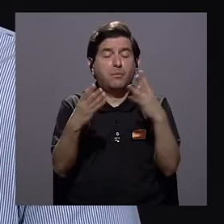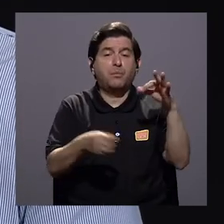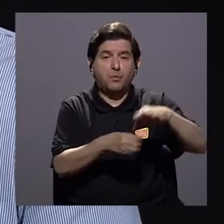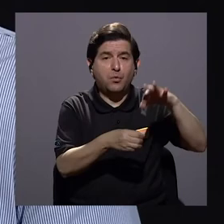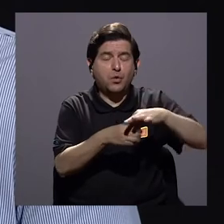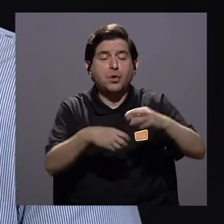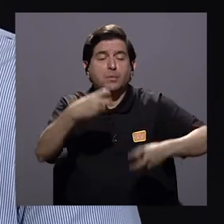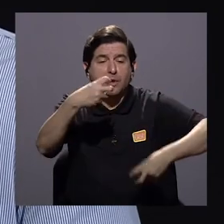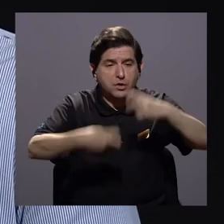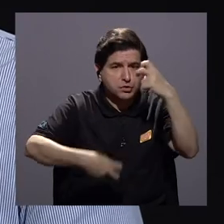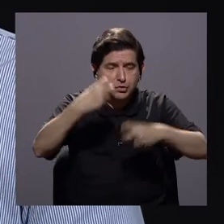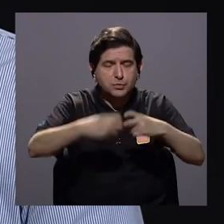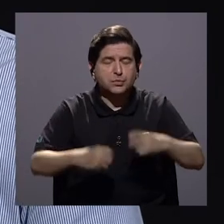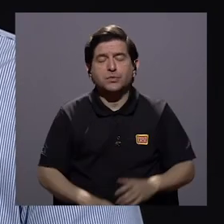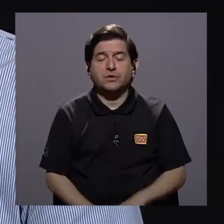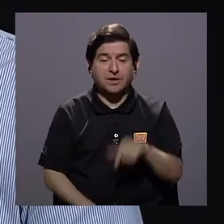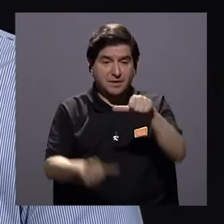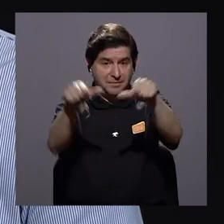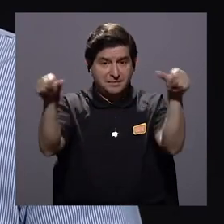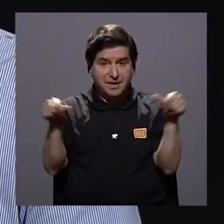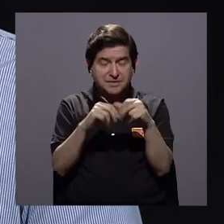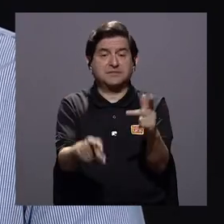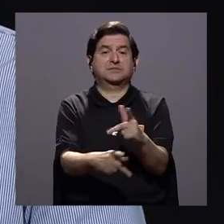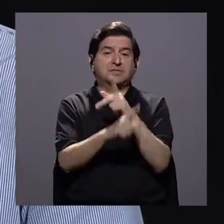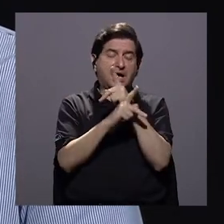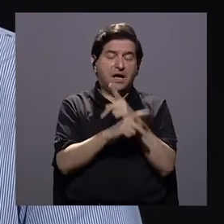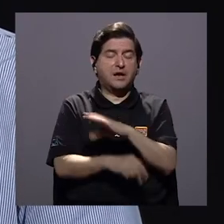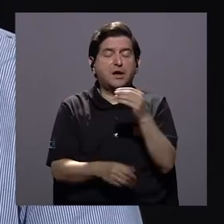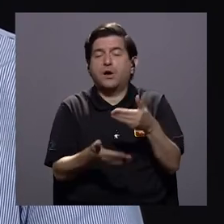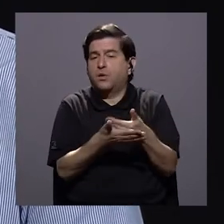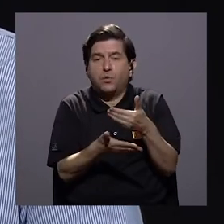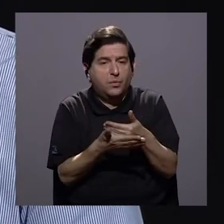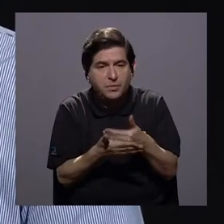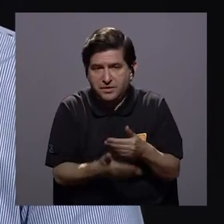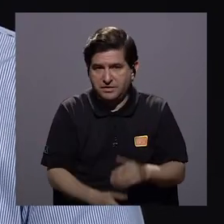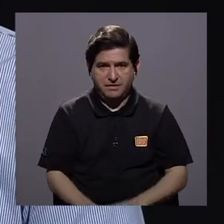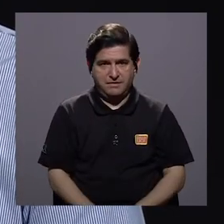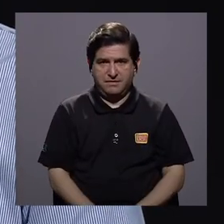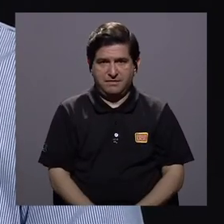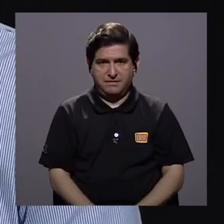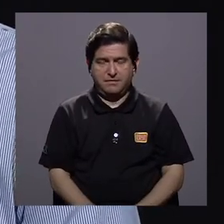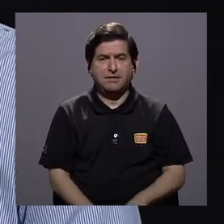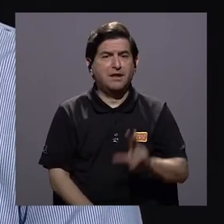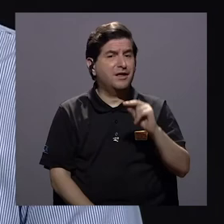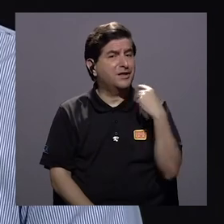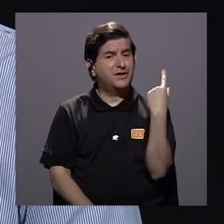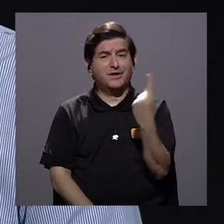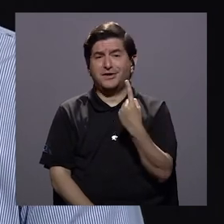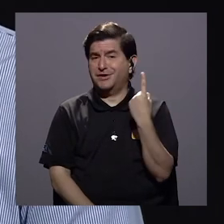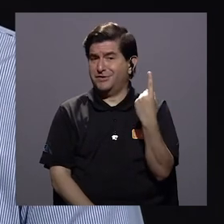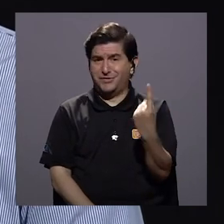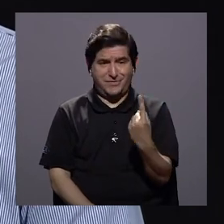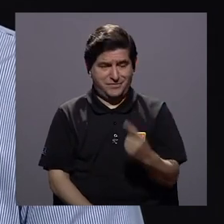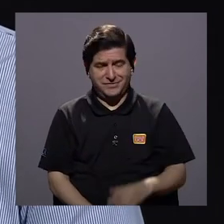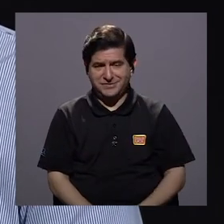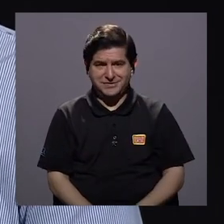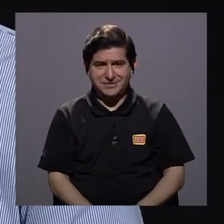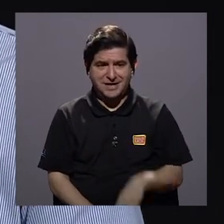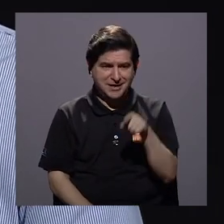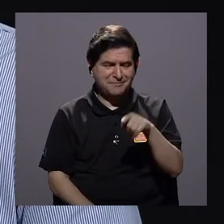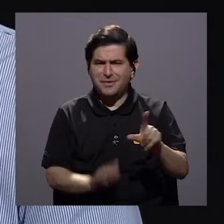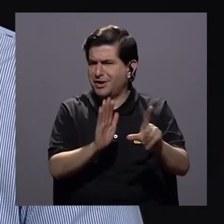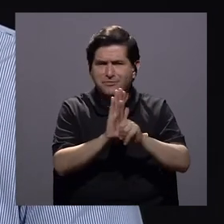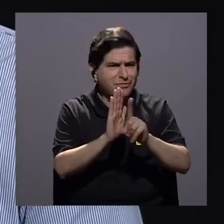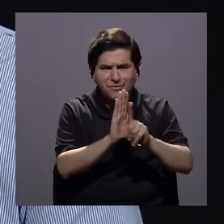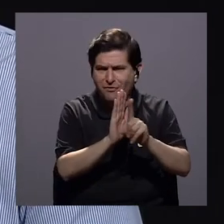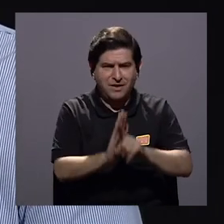cultivos que entran en conflicto con estas áreas, áreas protegidas o humedales y no siempre conste, no siempre